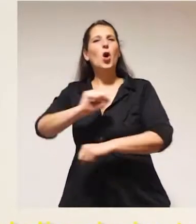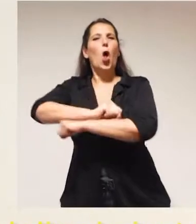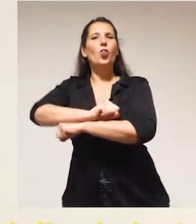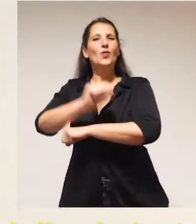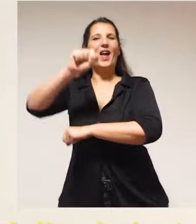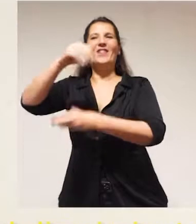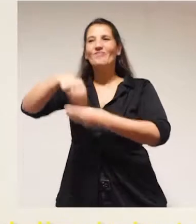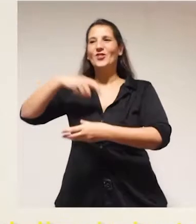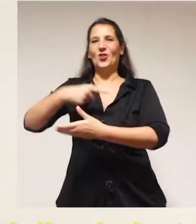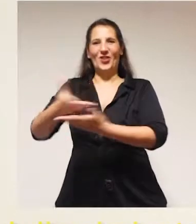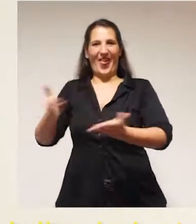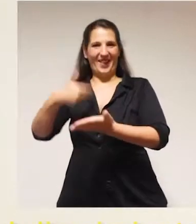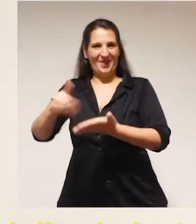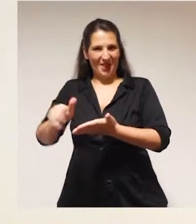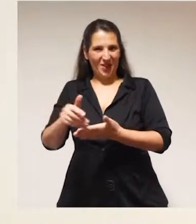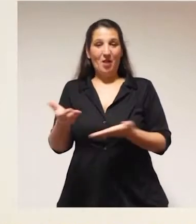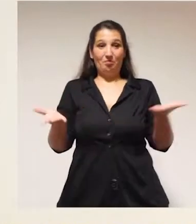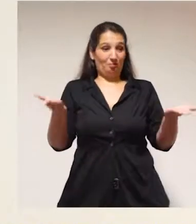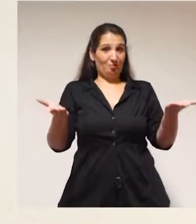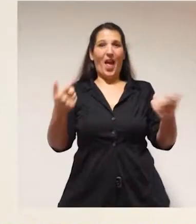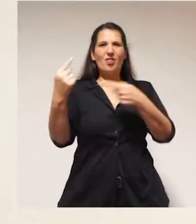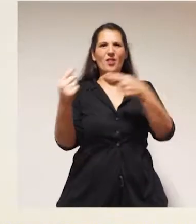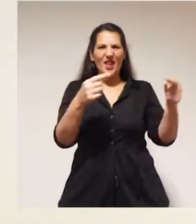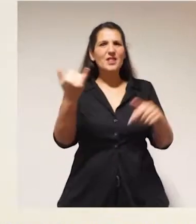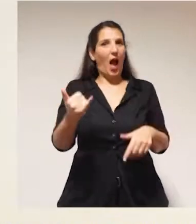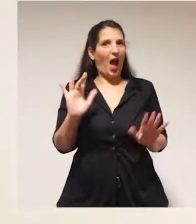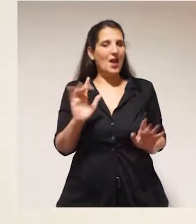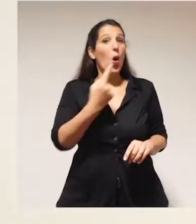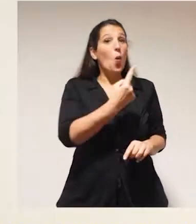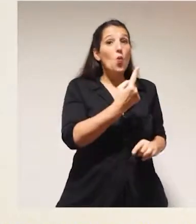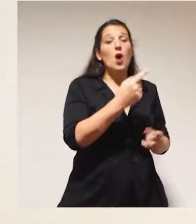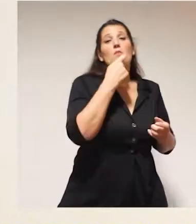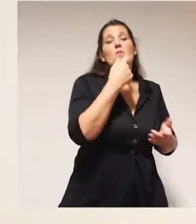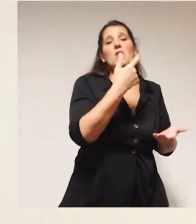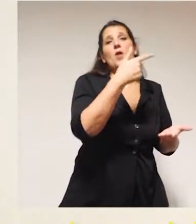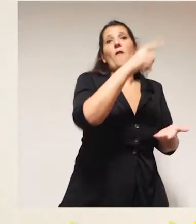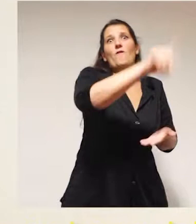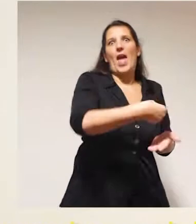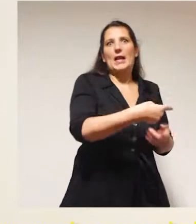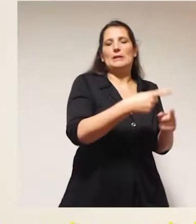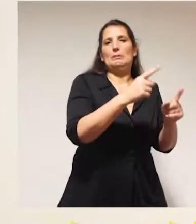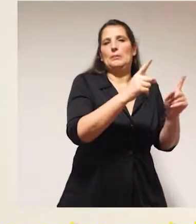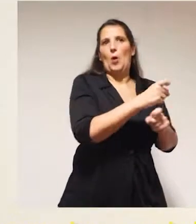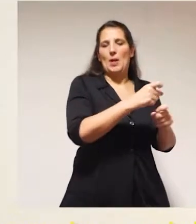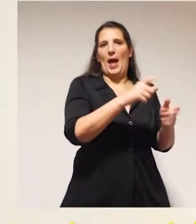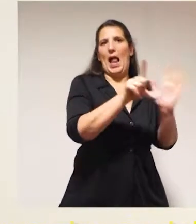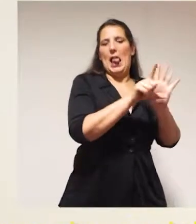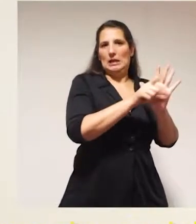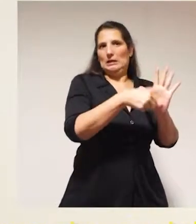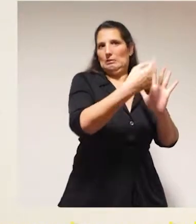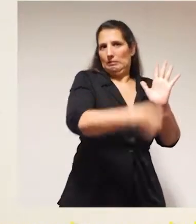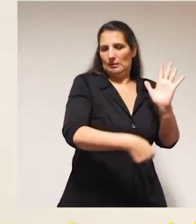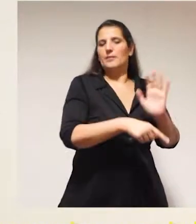es una conducta social discriminatoria. La diferencia sustancial implica que uno tiene consecuencias jurídicas mientras que el otro tiene